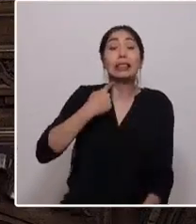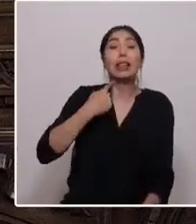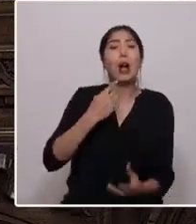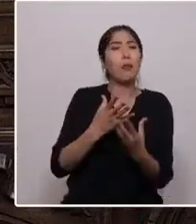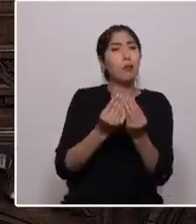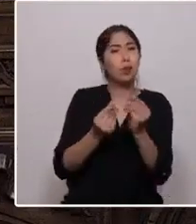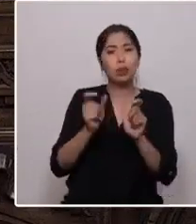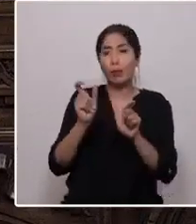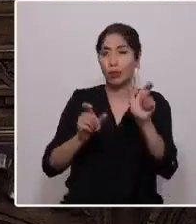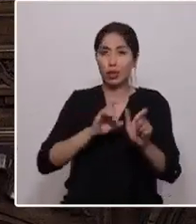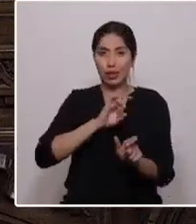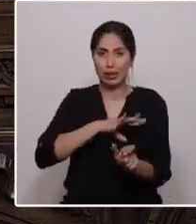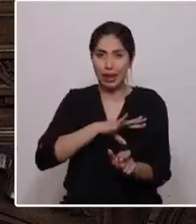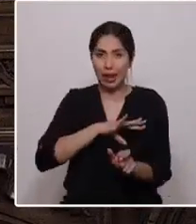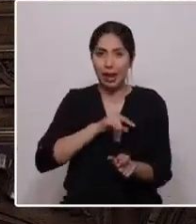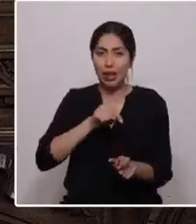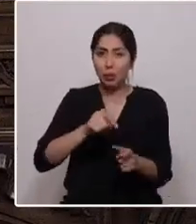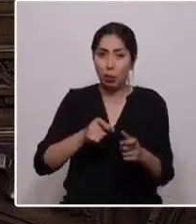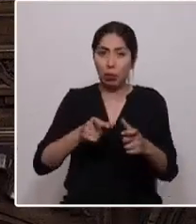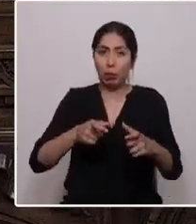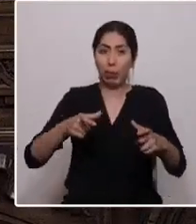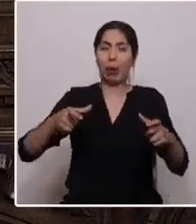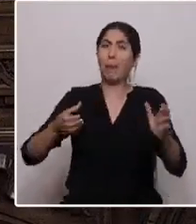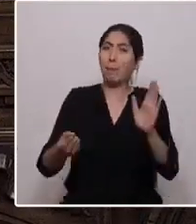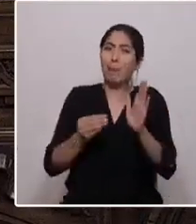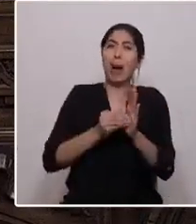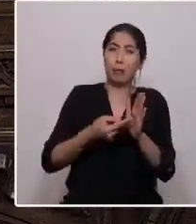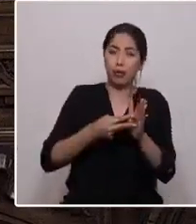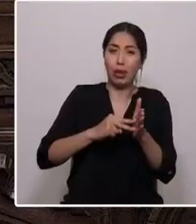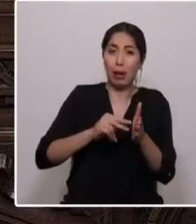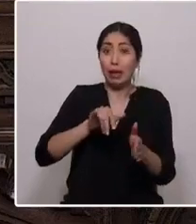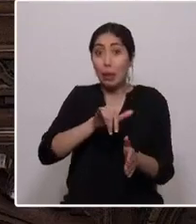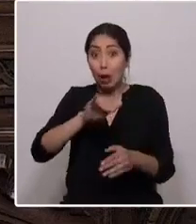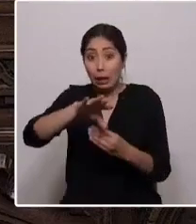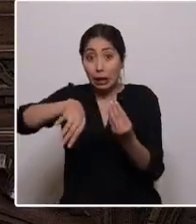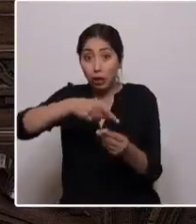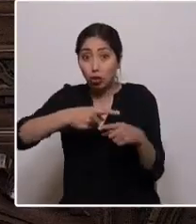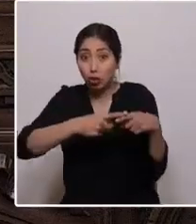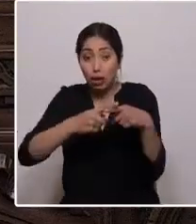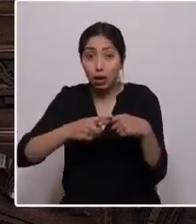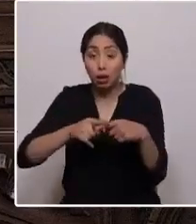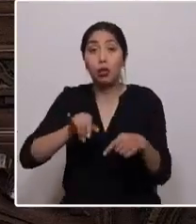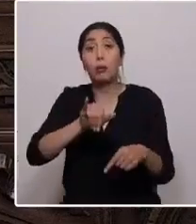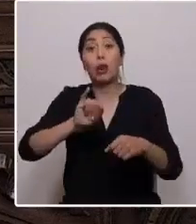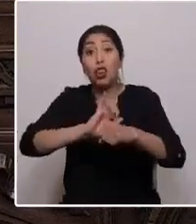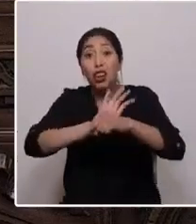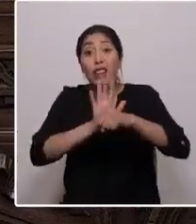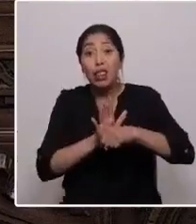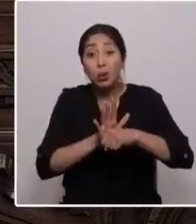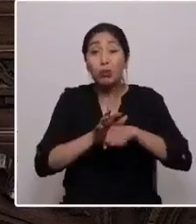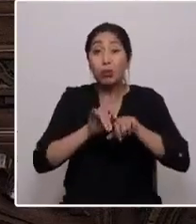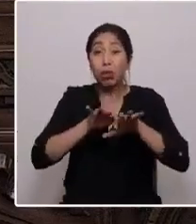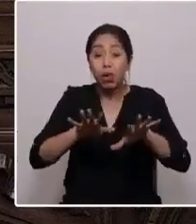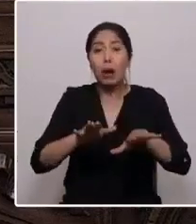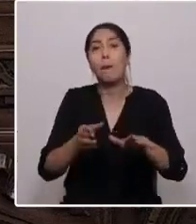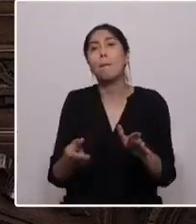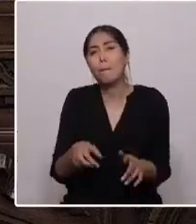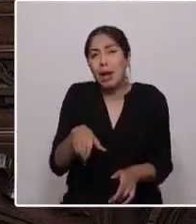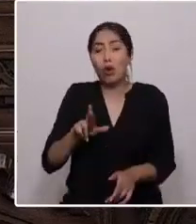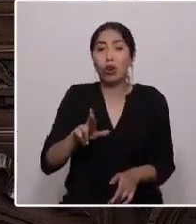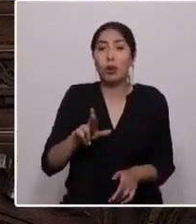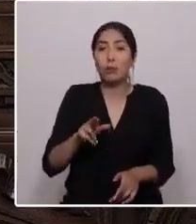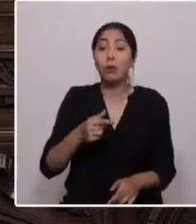multiplicando después del denominado estallido social y posteriormente con esta pandemia que nos sigue aquejando. Quiero una